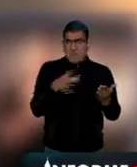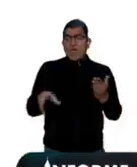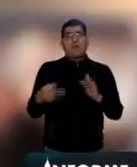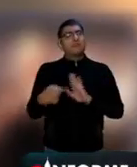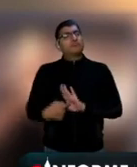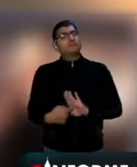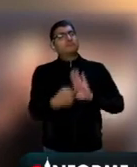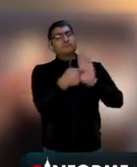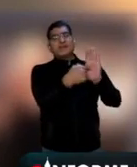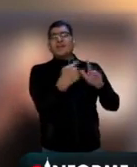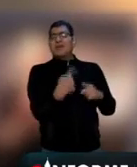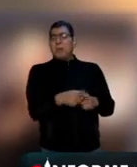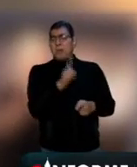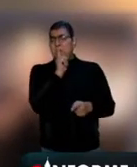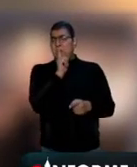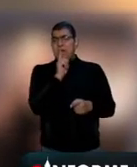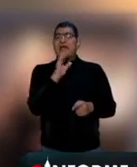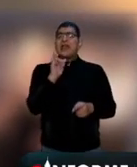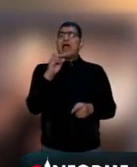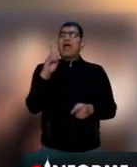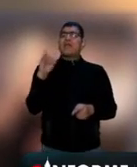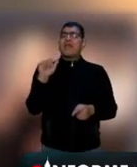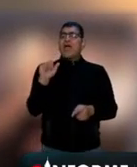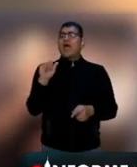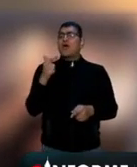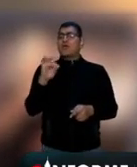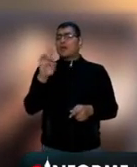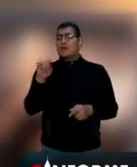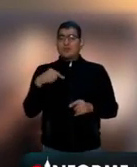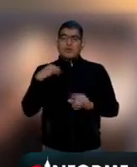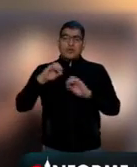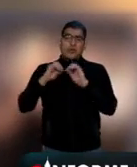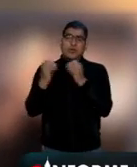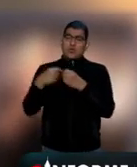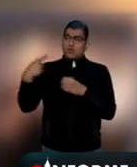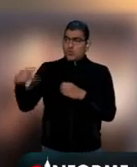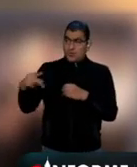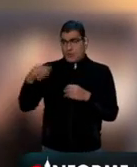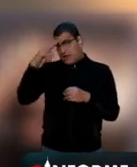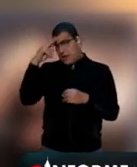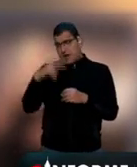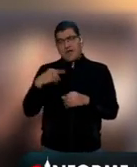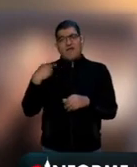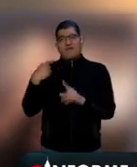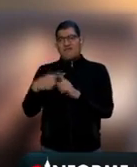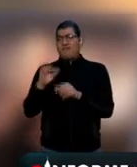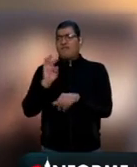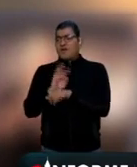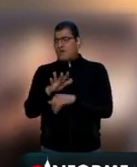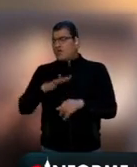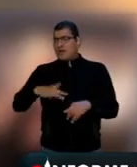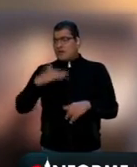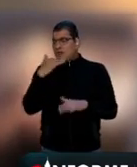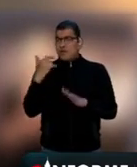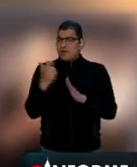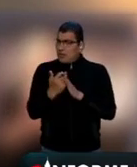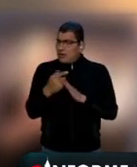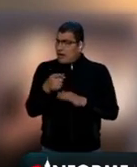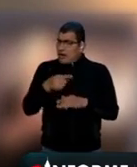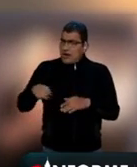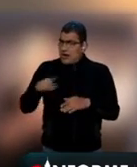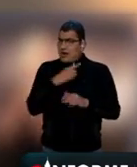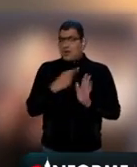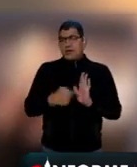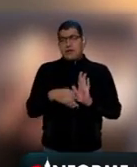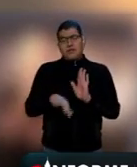documentos. Claudio X. González, su organización, mexicanos a favor de la corrupción, saca